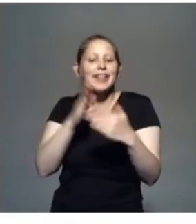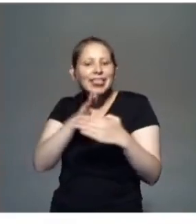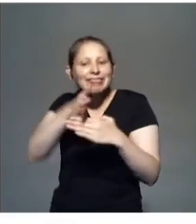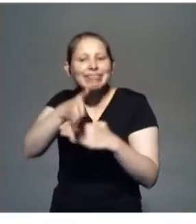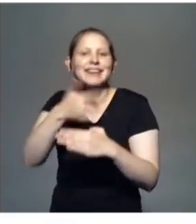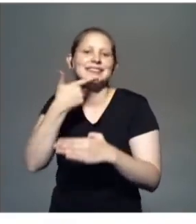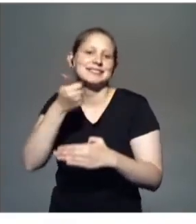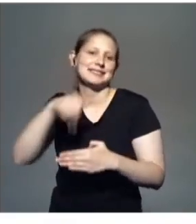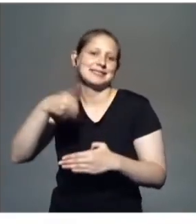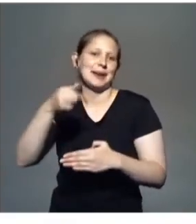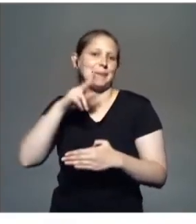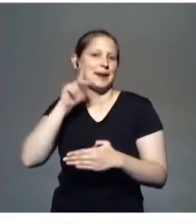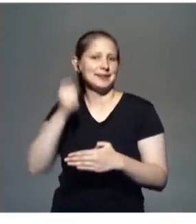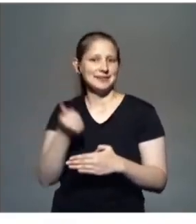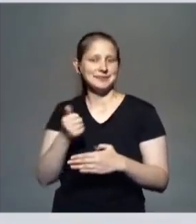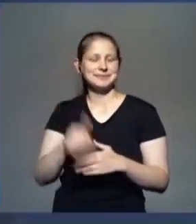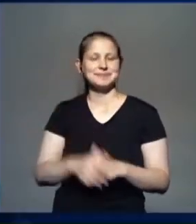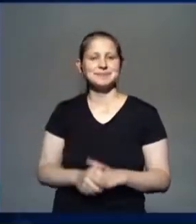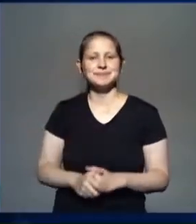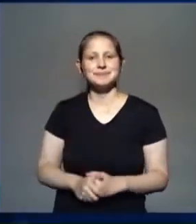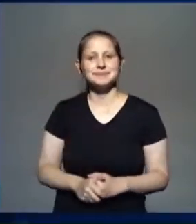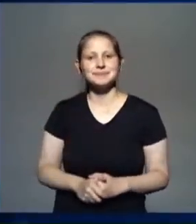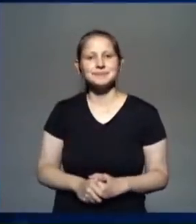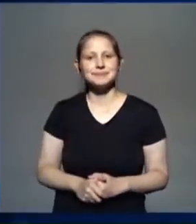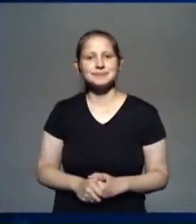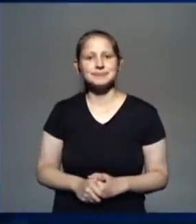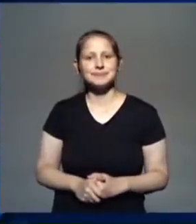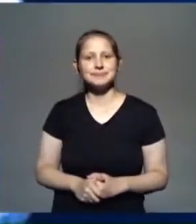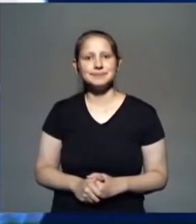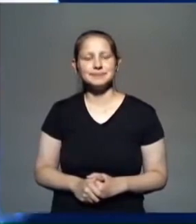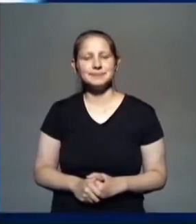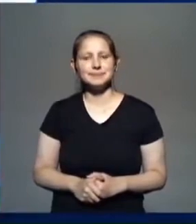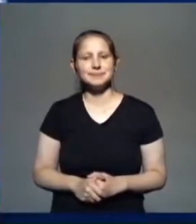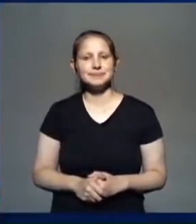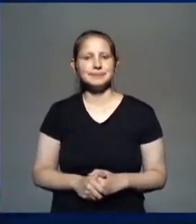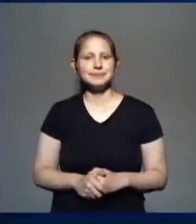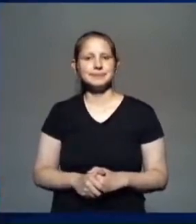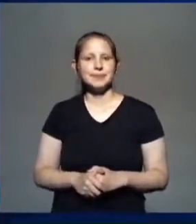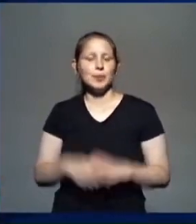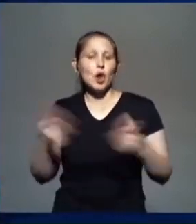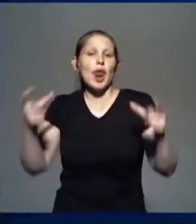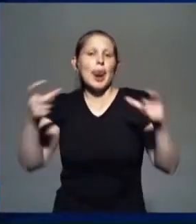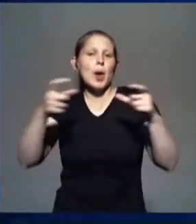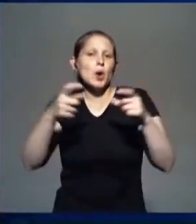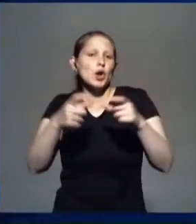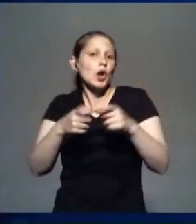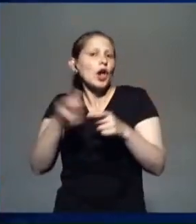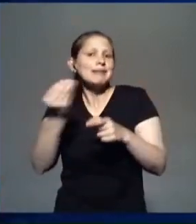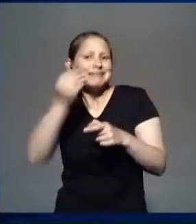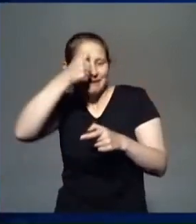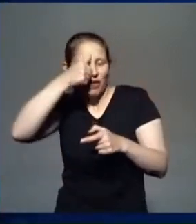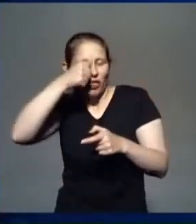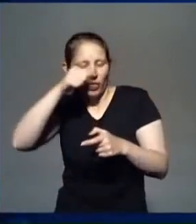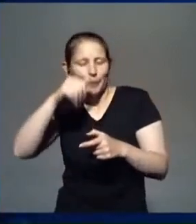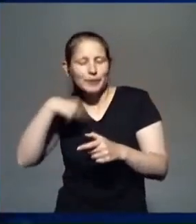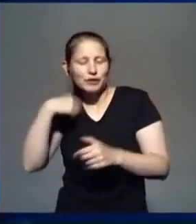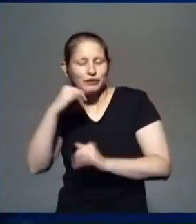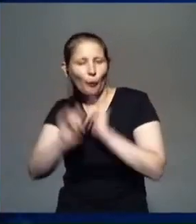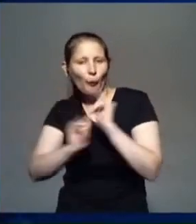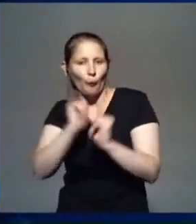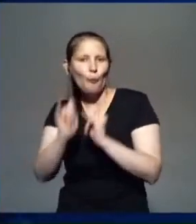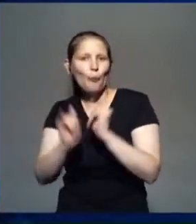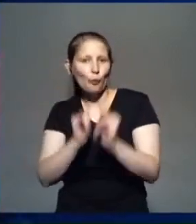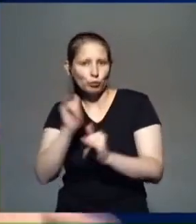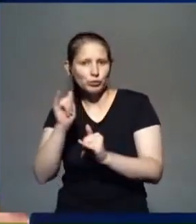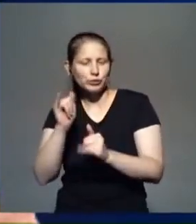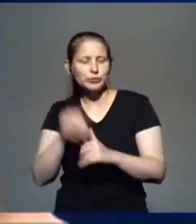Esto lo vamos a ver en la próxima reunión, en el próximo fin de semana. Jesús tuvo